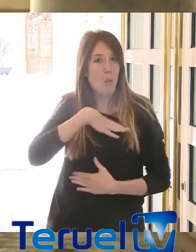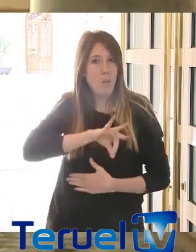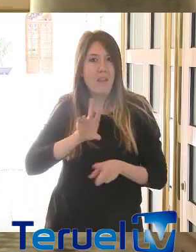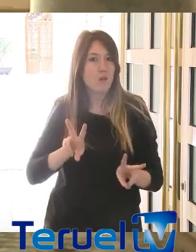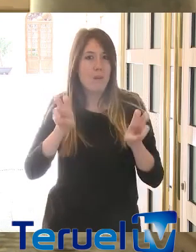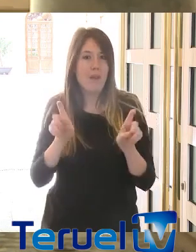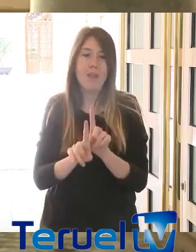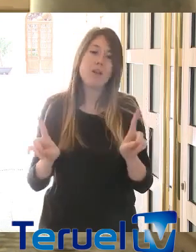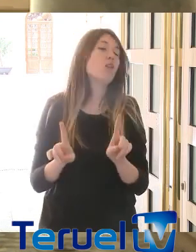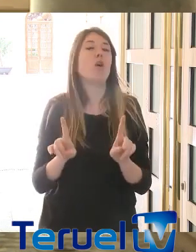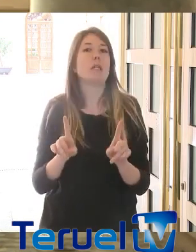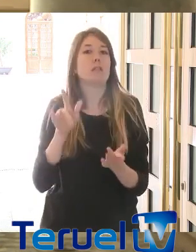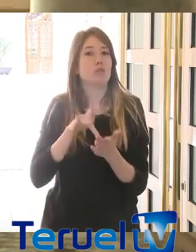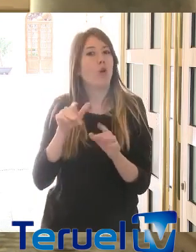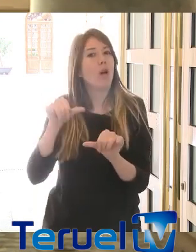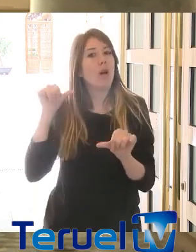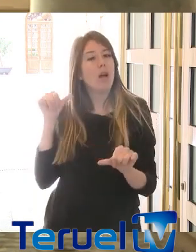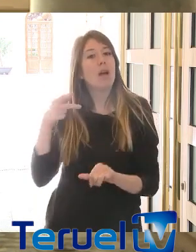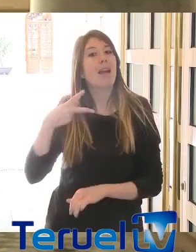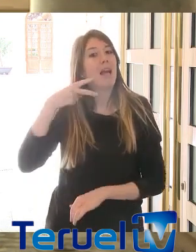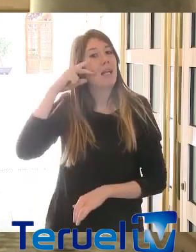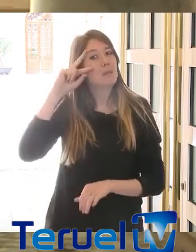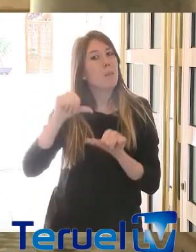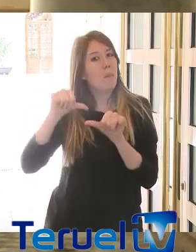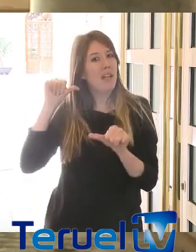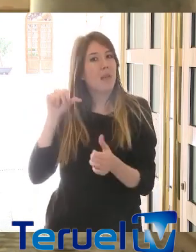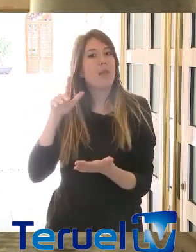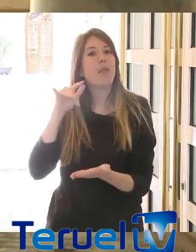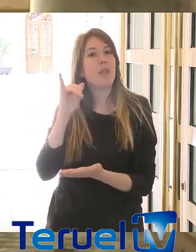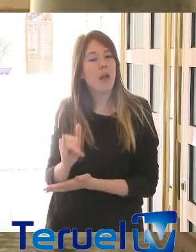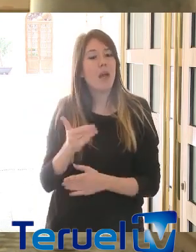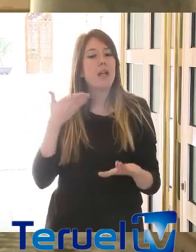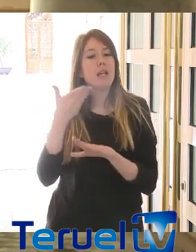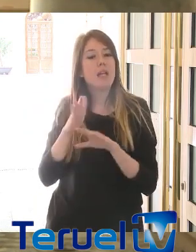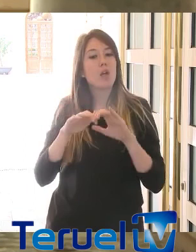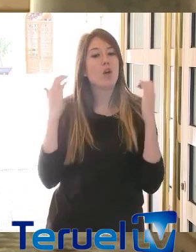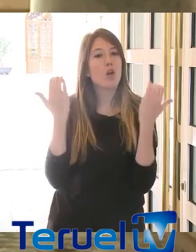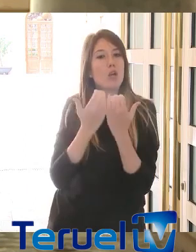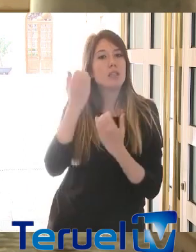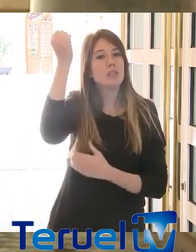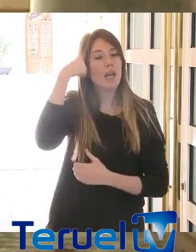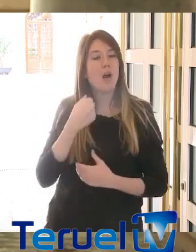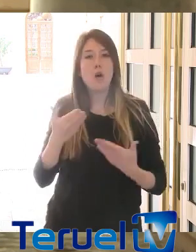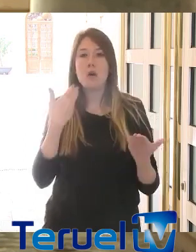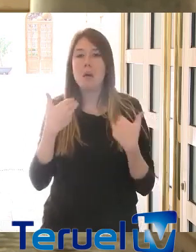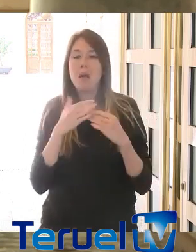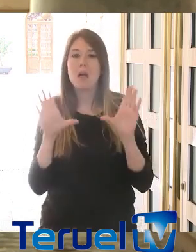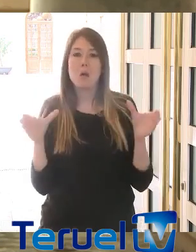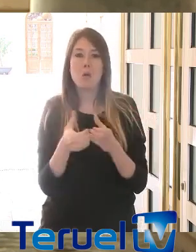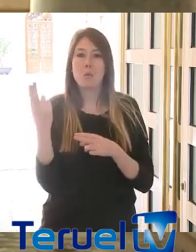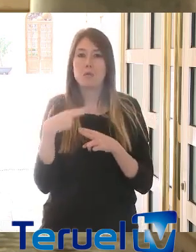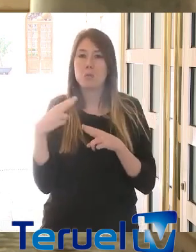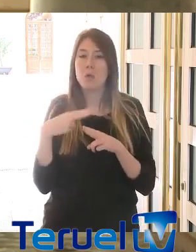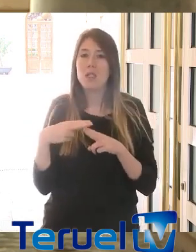Incluso ya habíamos tenido alguna experiencia en los últimos años de acudir a las Cortes de Aragón y hablar con los partidos políticos de